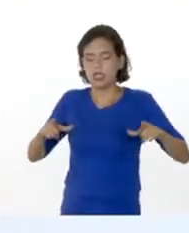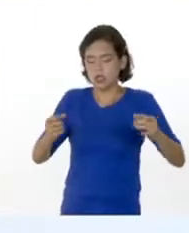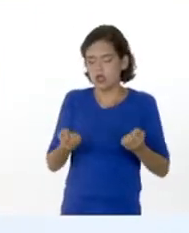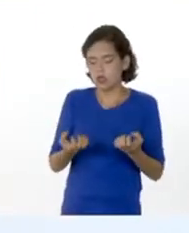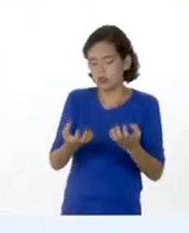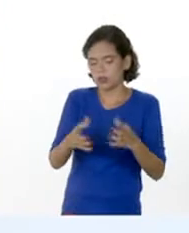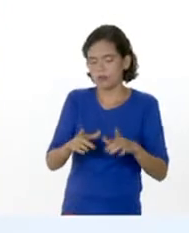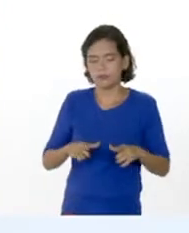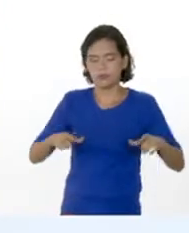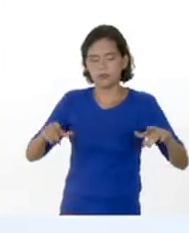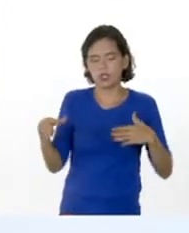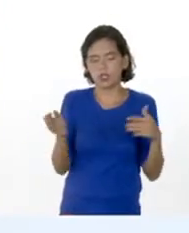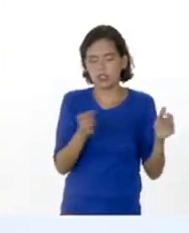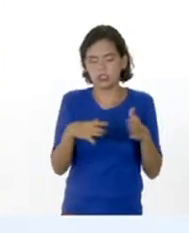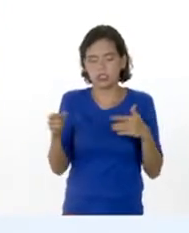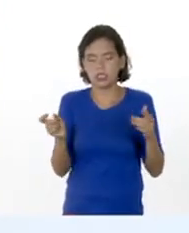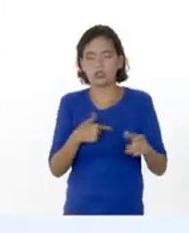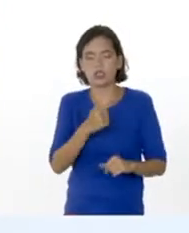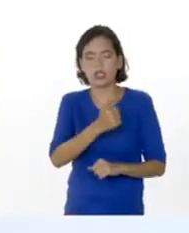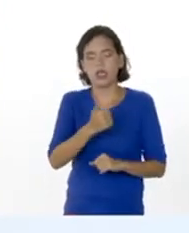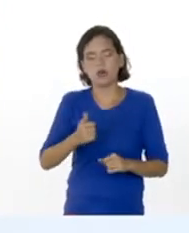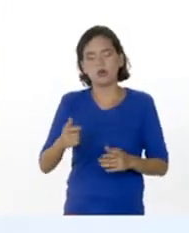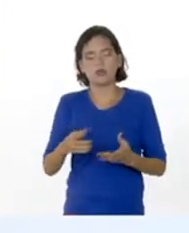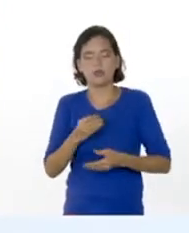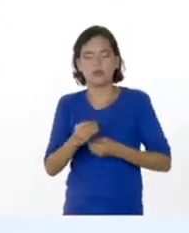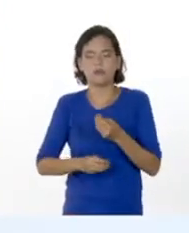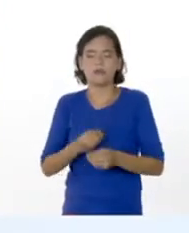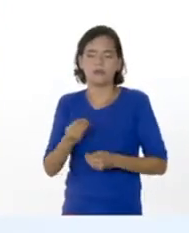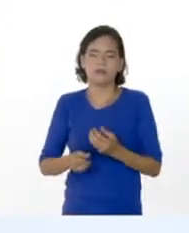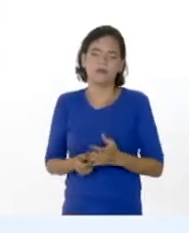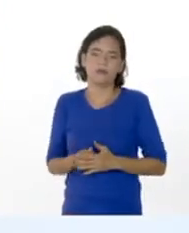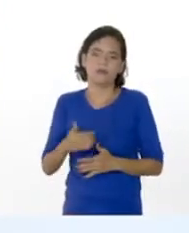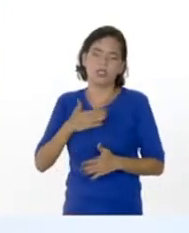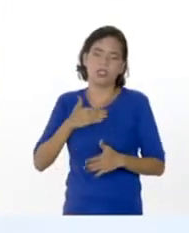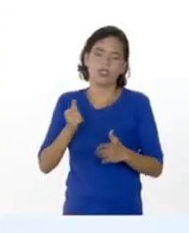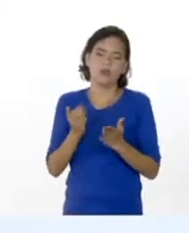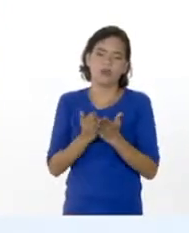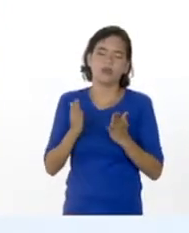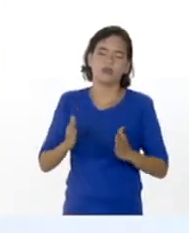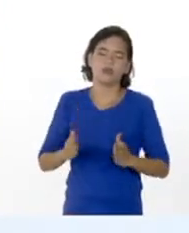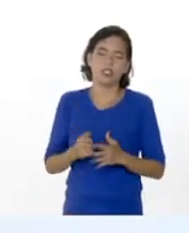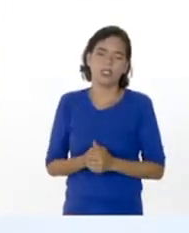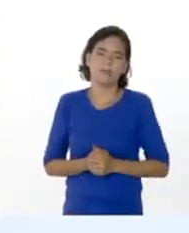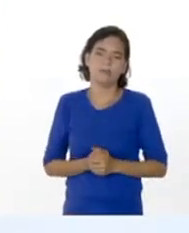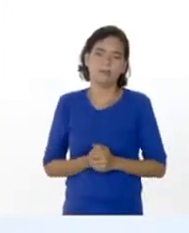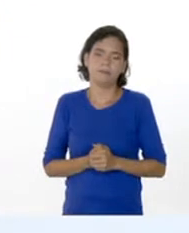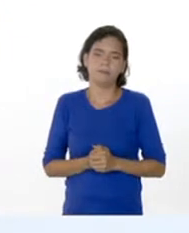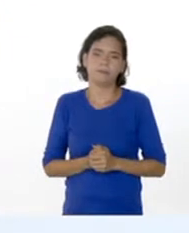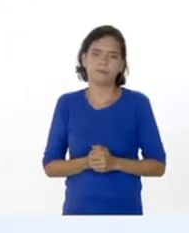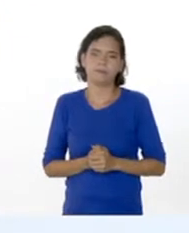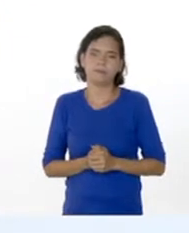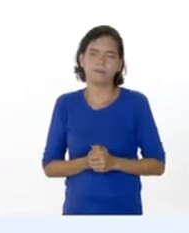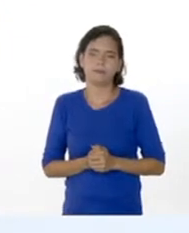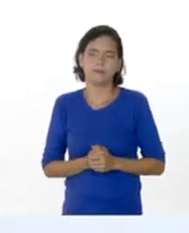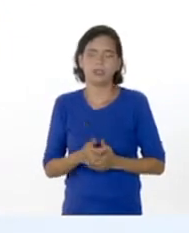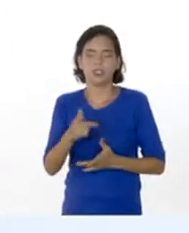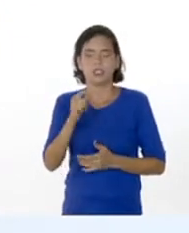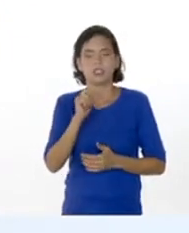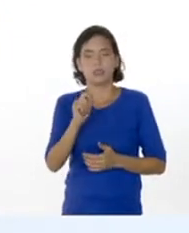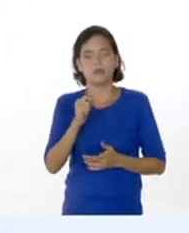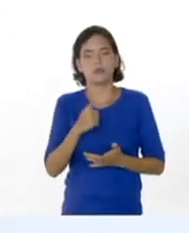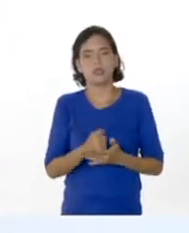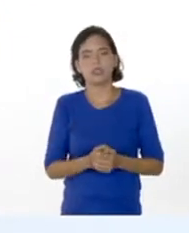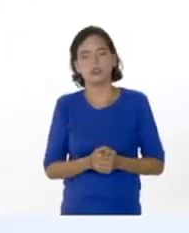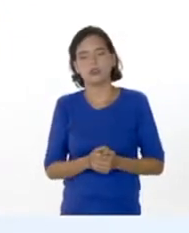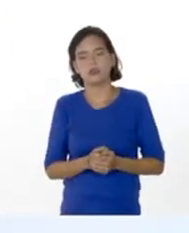los desiertos, cada uno de ellos se fueron formando. Entonces, mis queridos estudiantes, les voy a en este momento